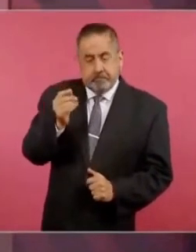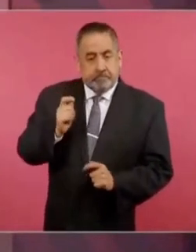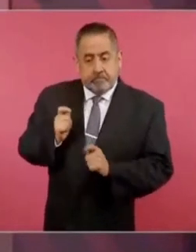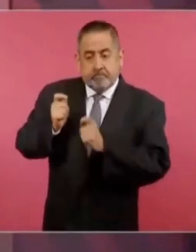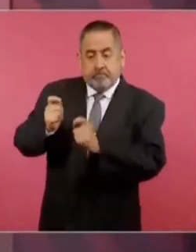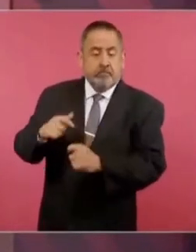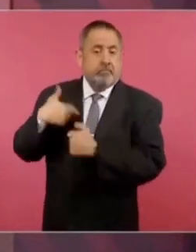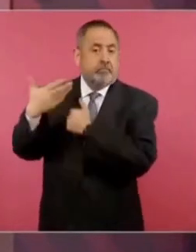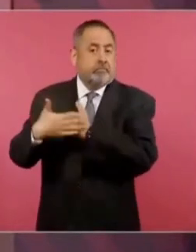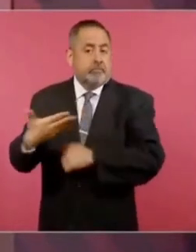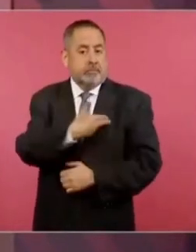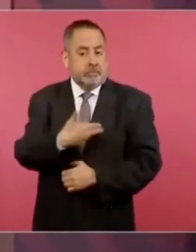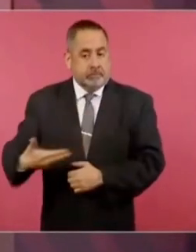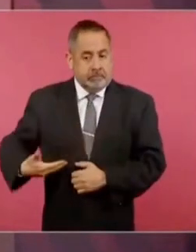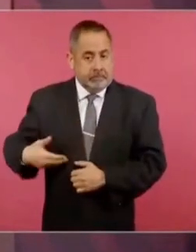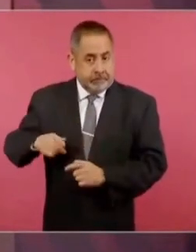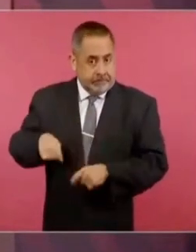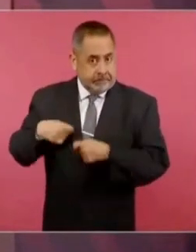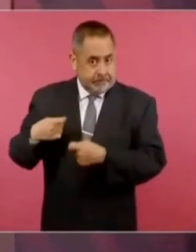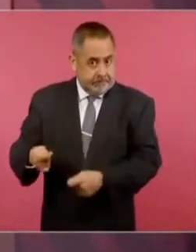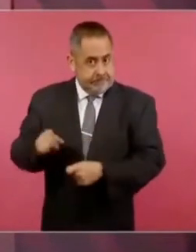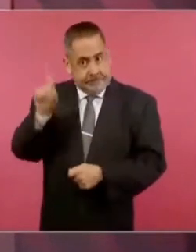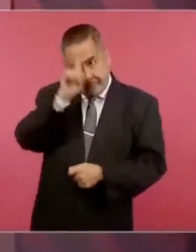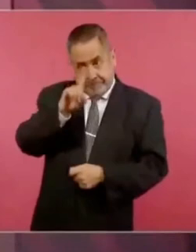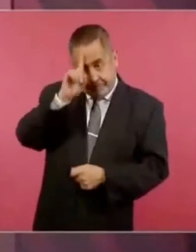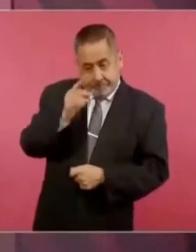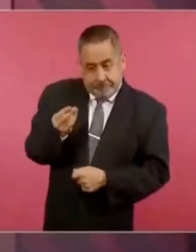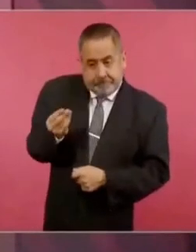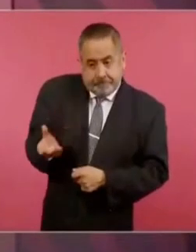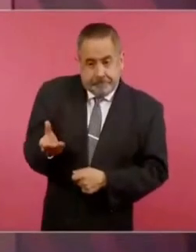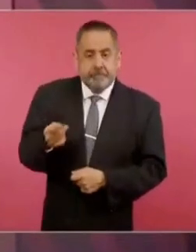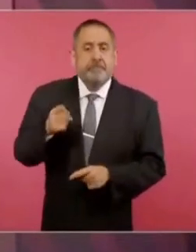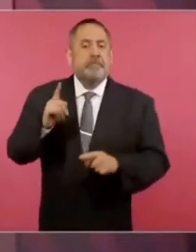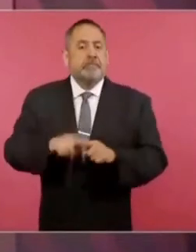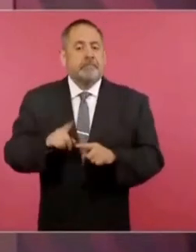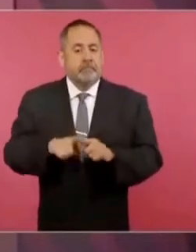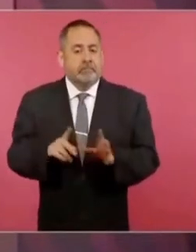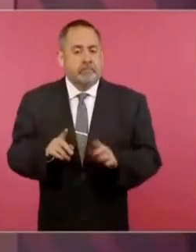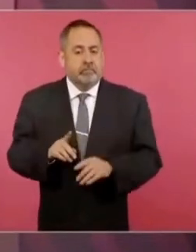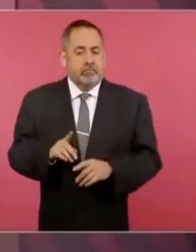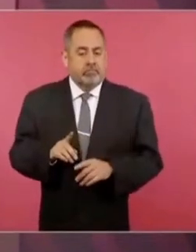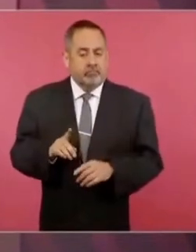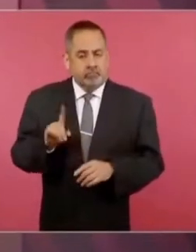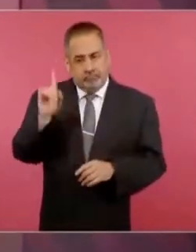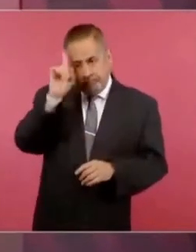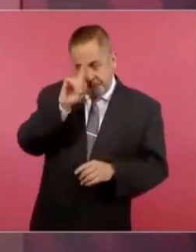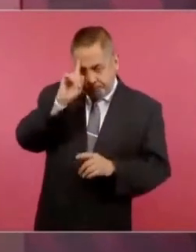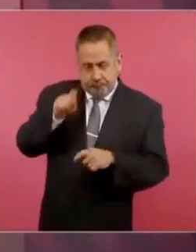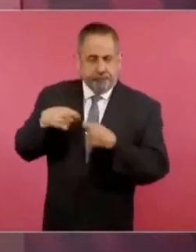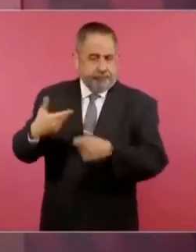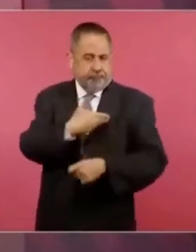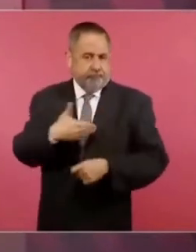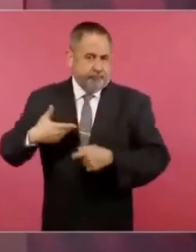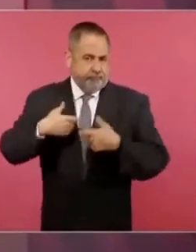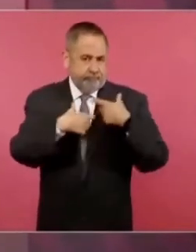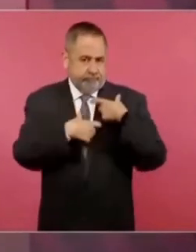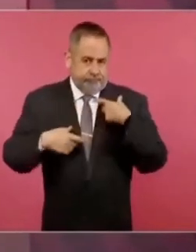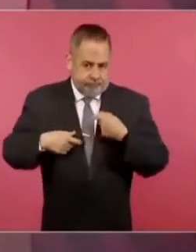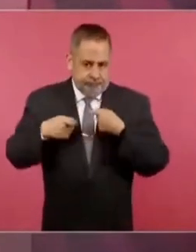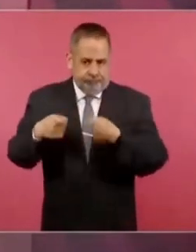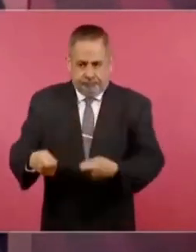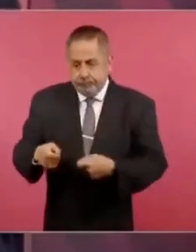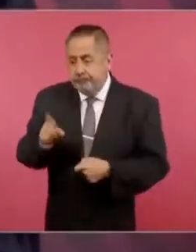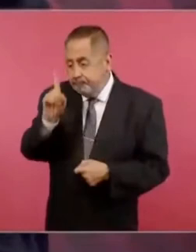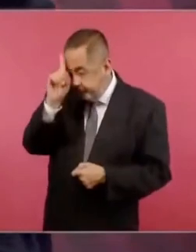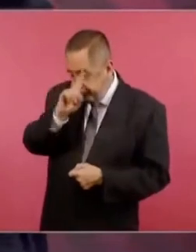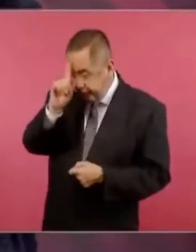sustituir, una recomendación, le diría,